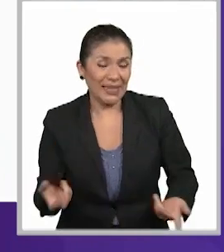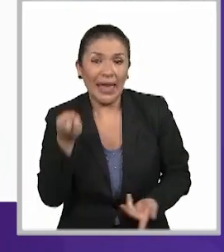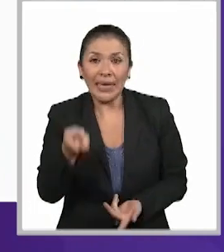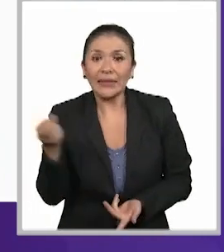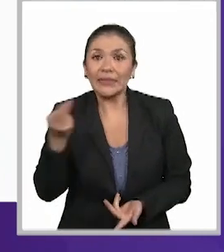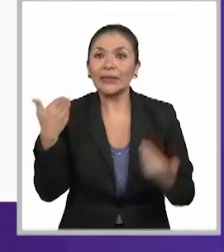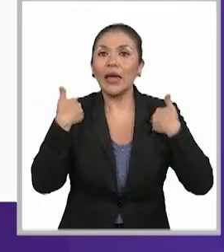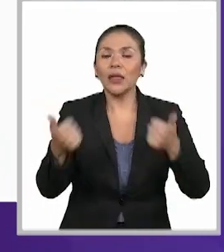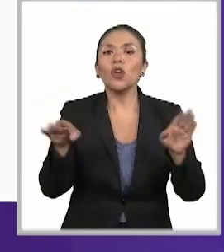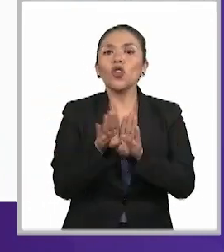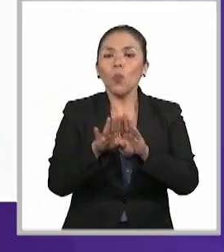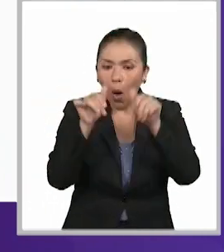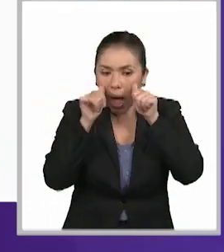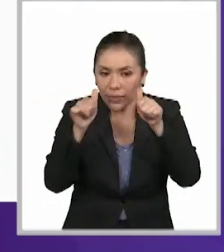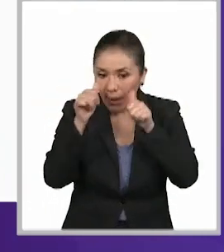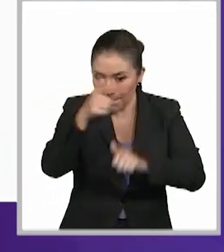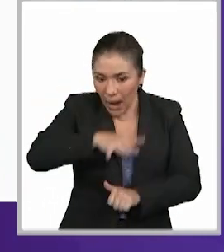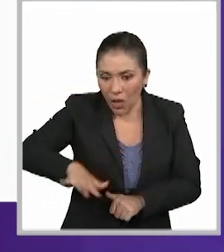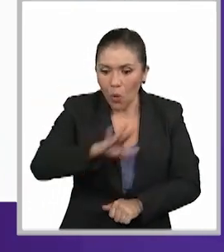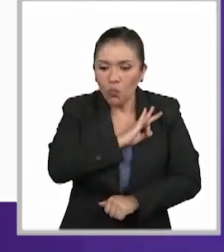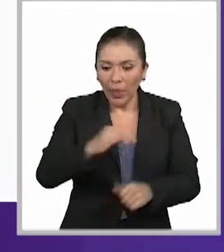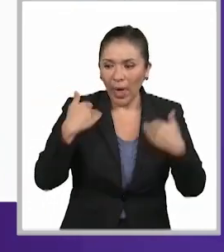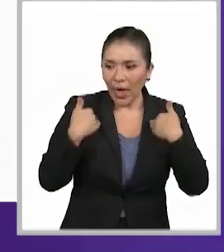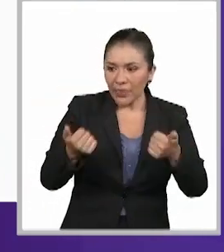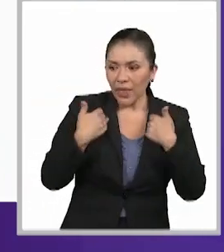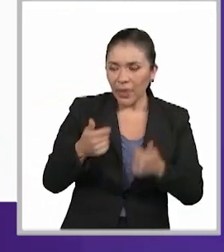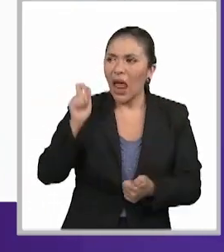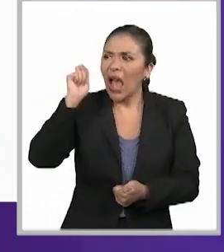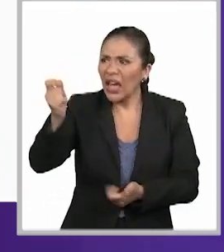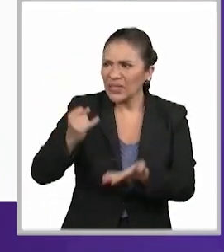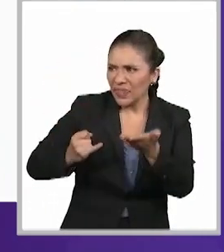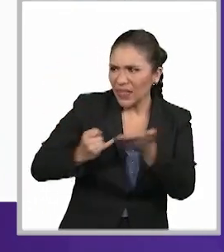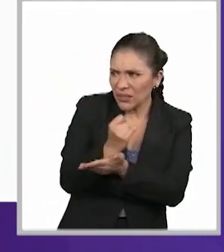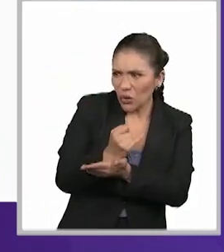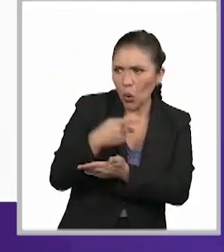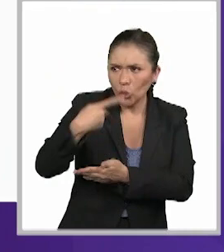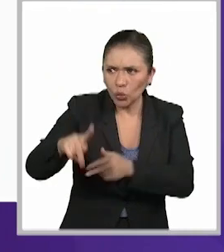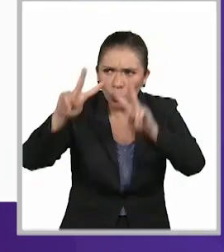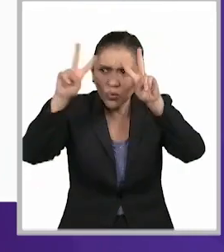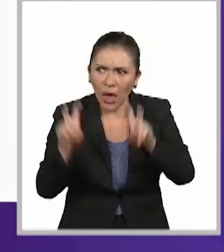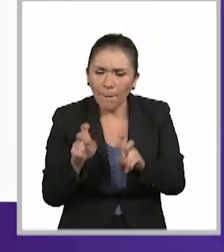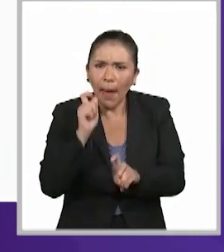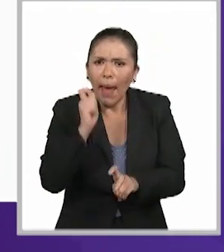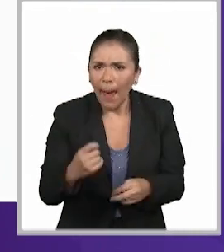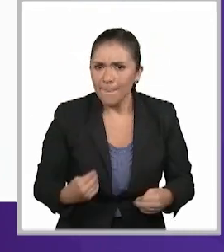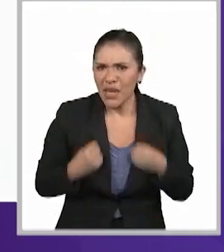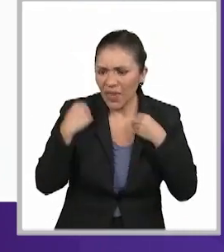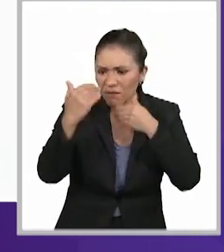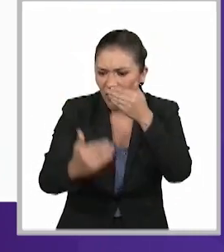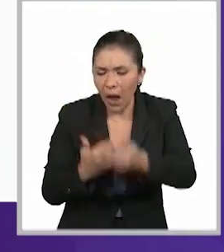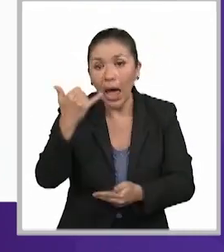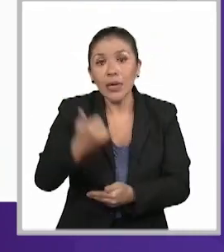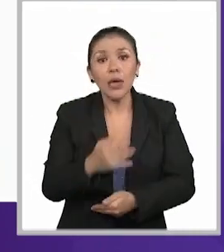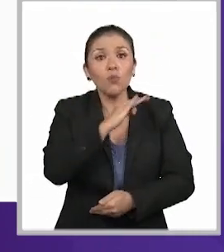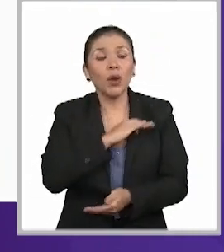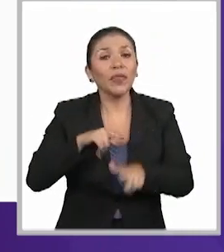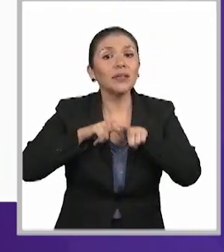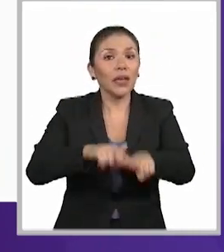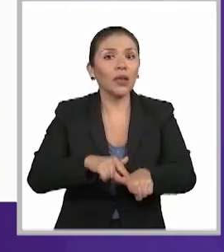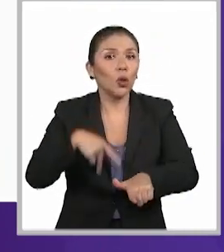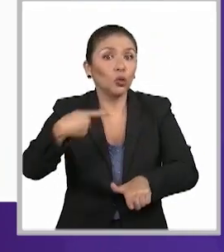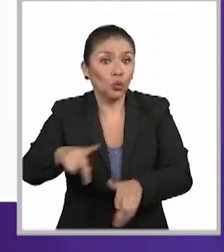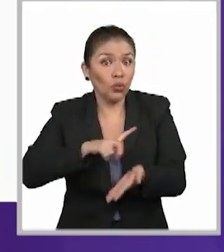de qué manera podemos atender a que comprendan lo que se decidió sobre su asunto y además puedan